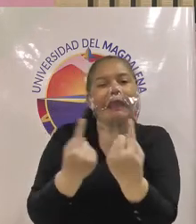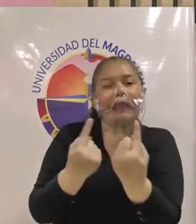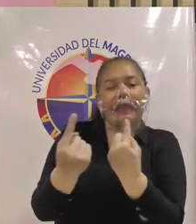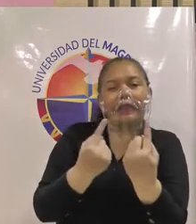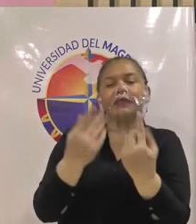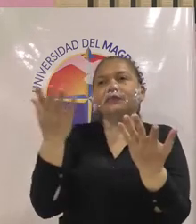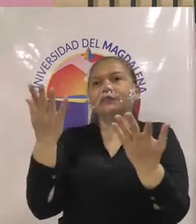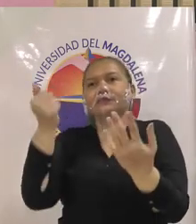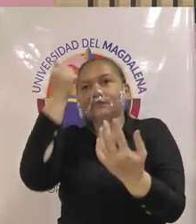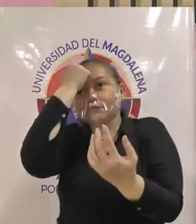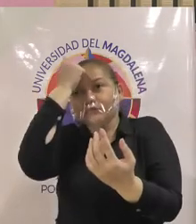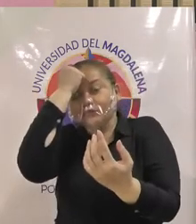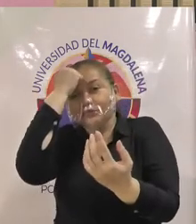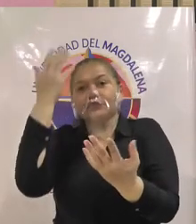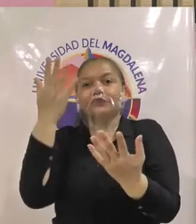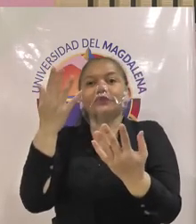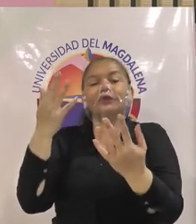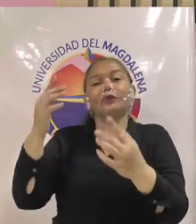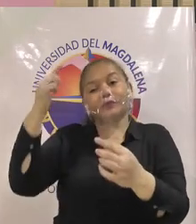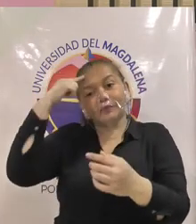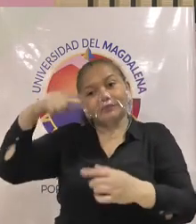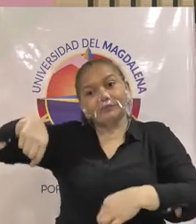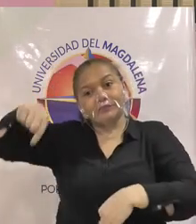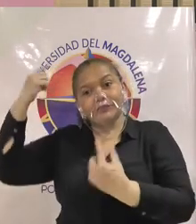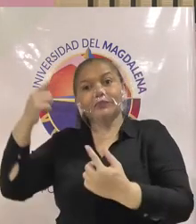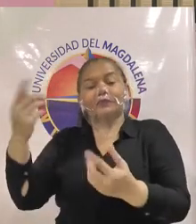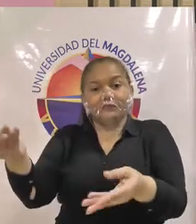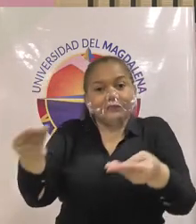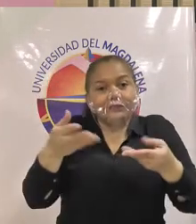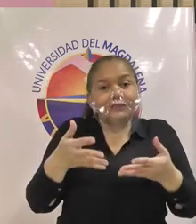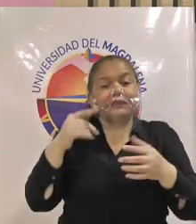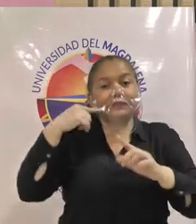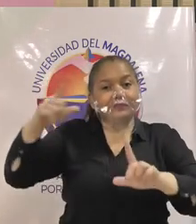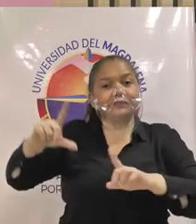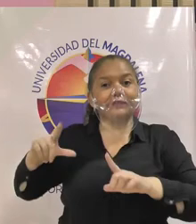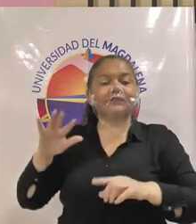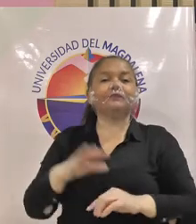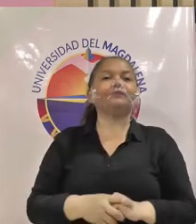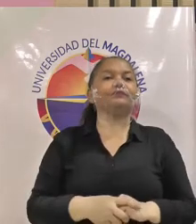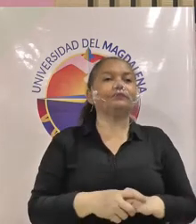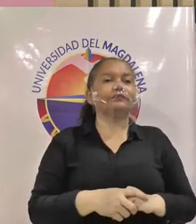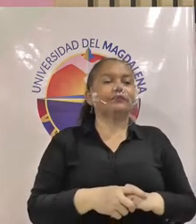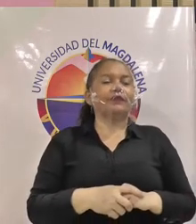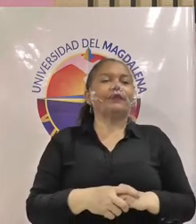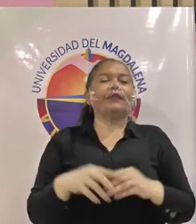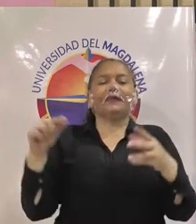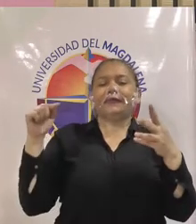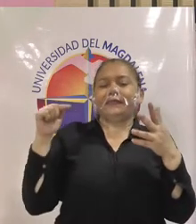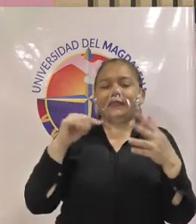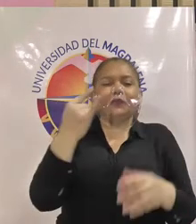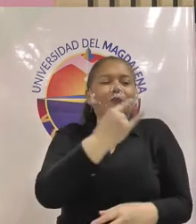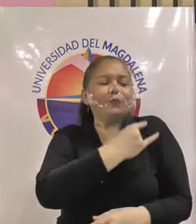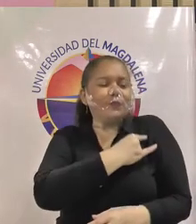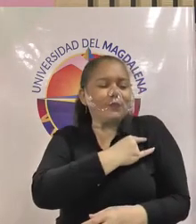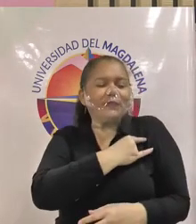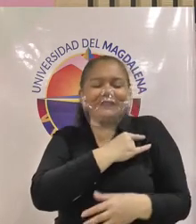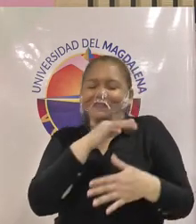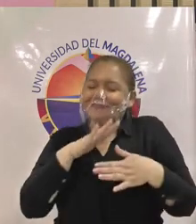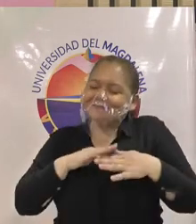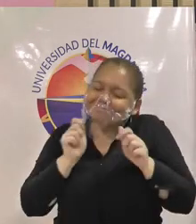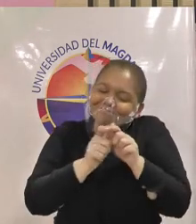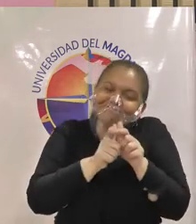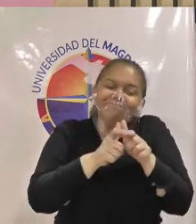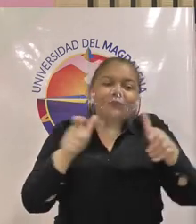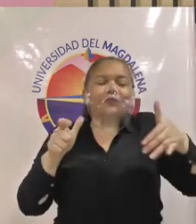consejo superior y el consejo académico como órganos de gobierno universidad expandida y comprometida con el territorio